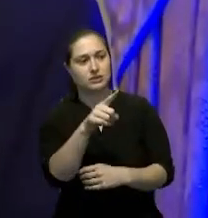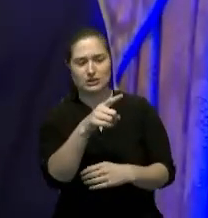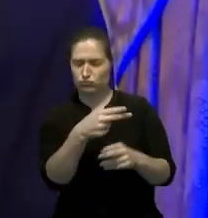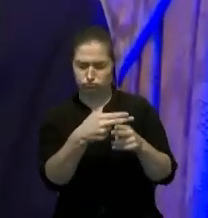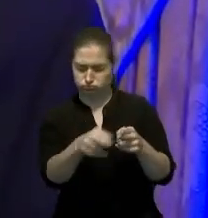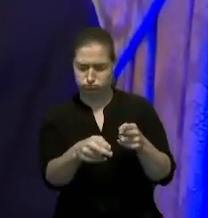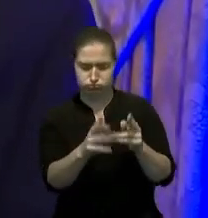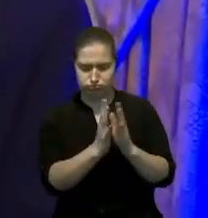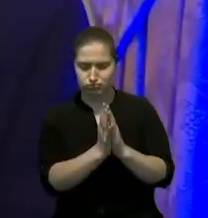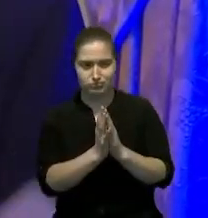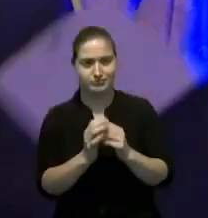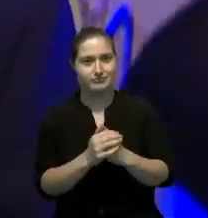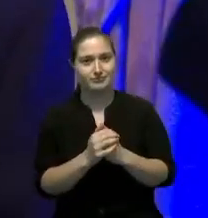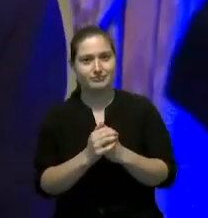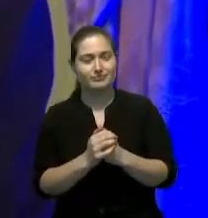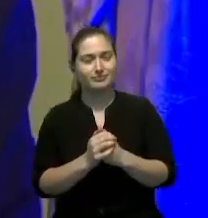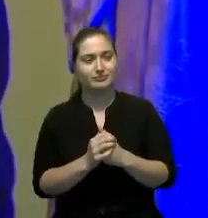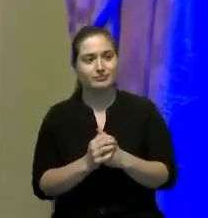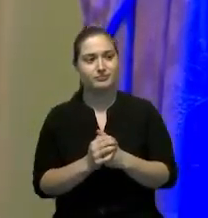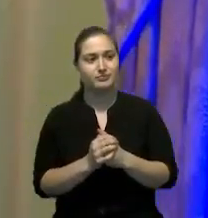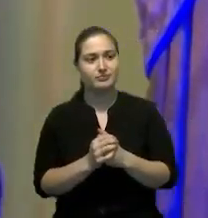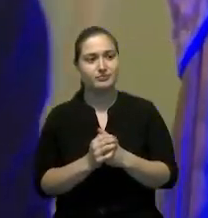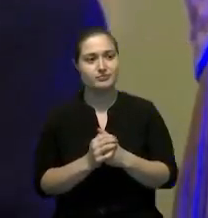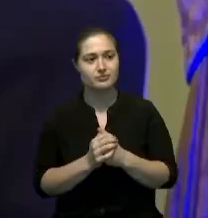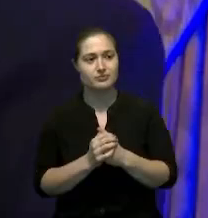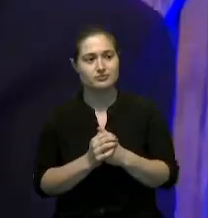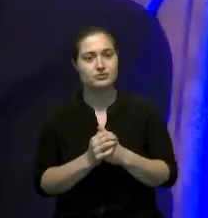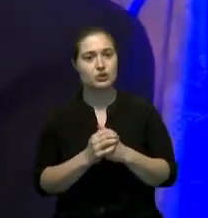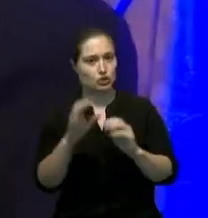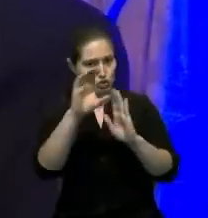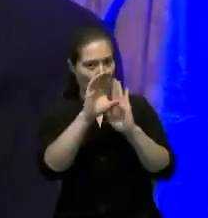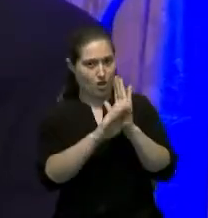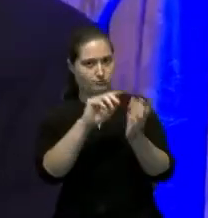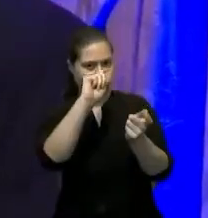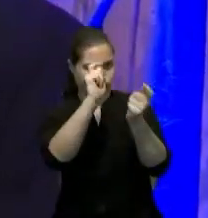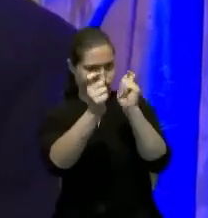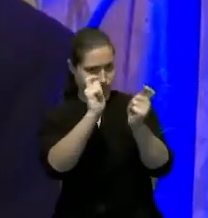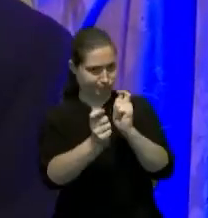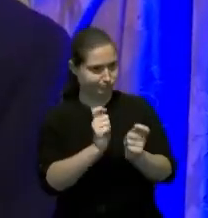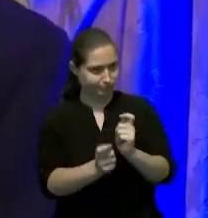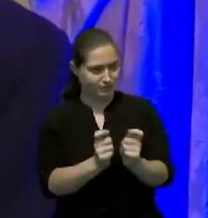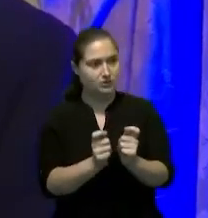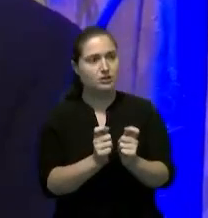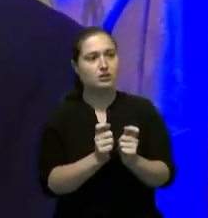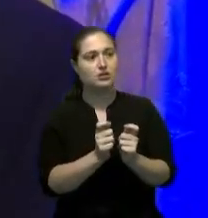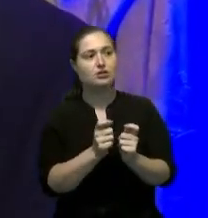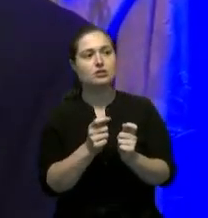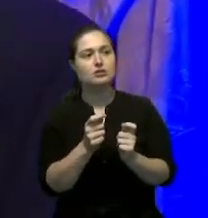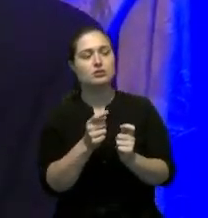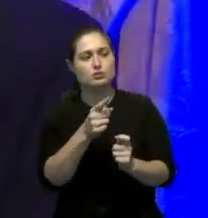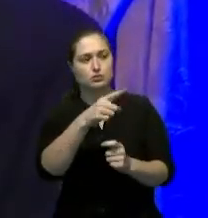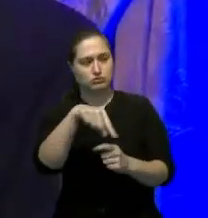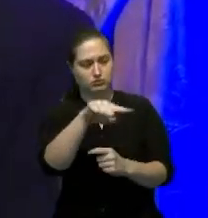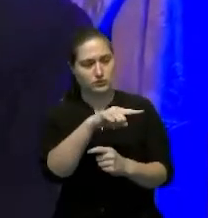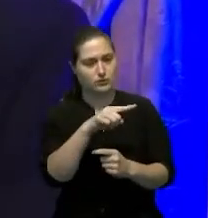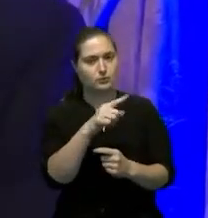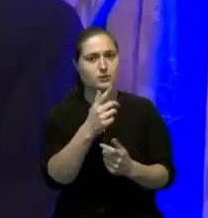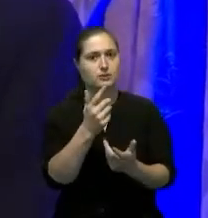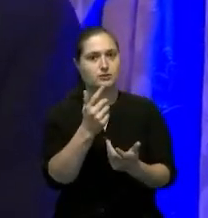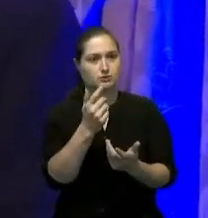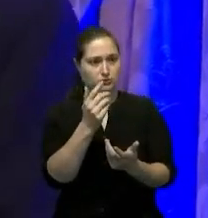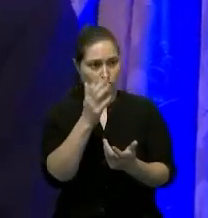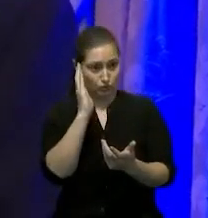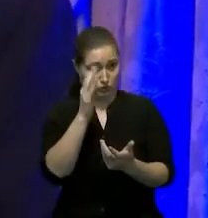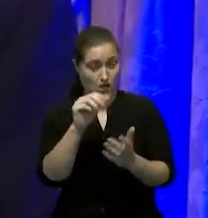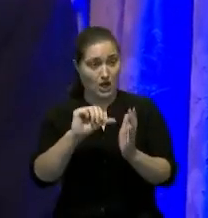en la reforma constitucional se contempla ajuntar la